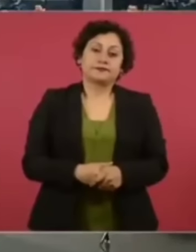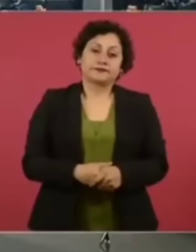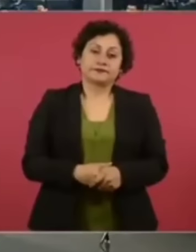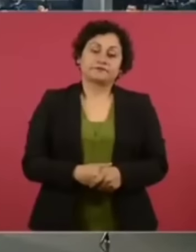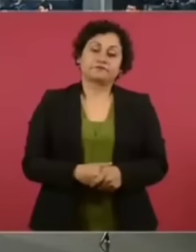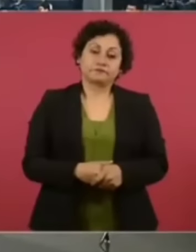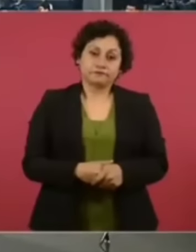sí.